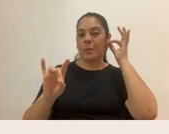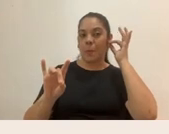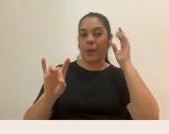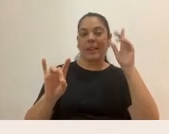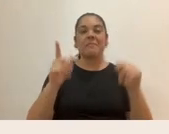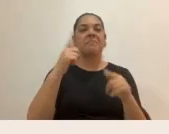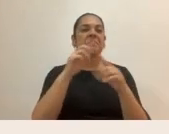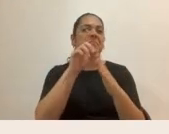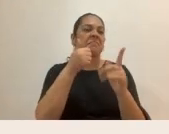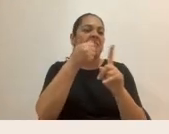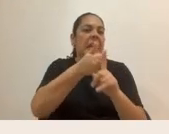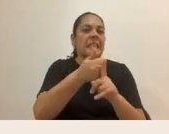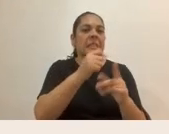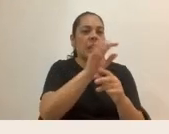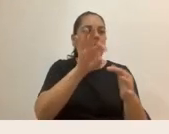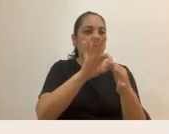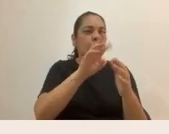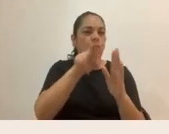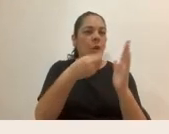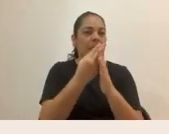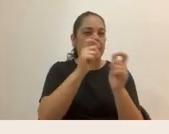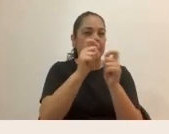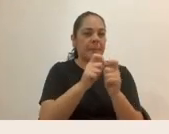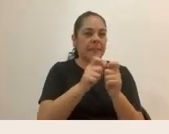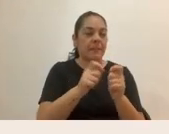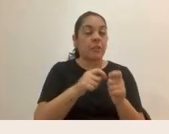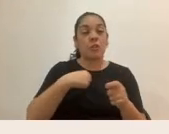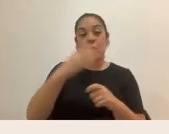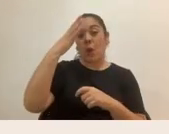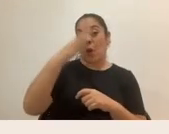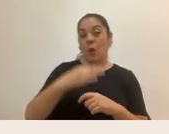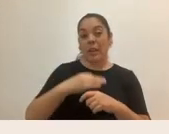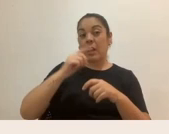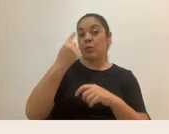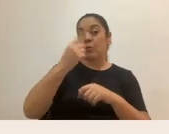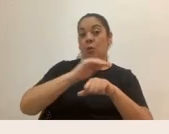mujer. Y Yesenia dice, creo que solo parir no podría ser compartido.